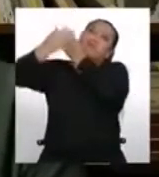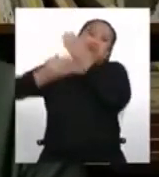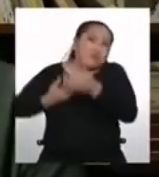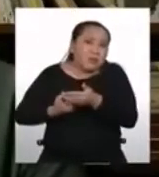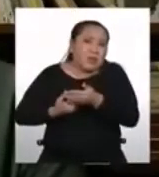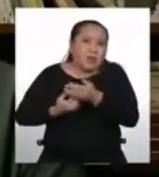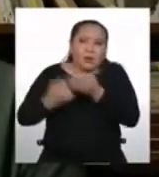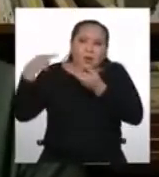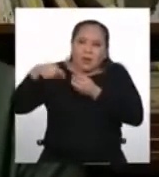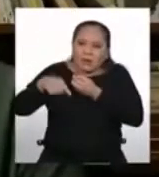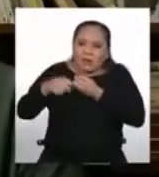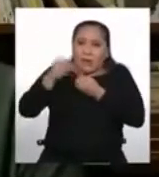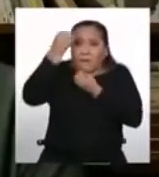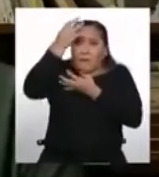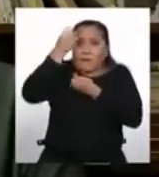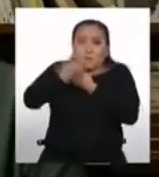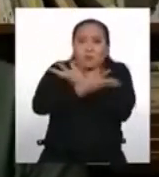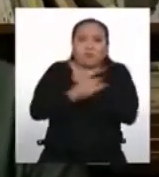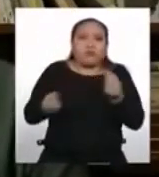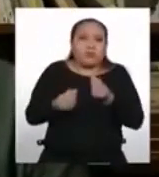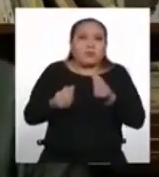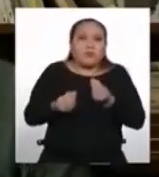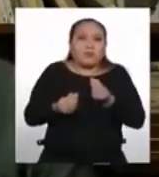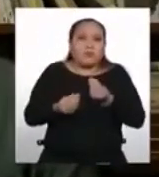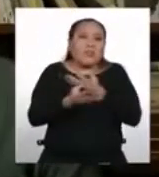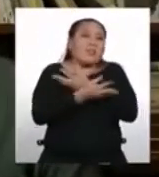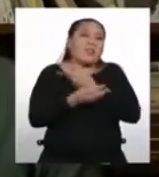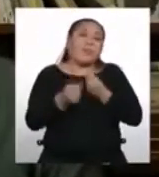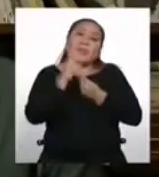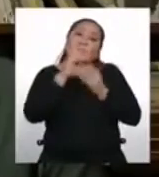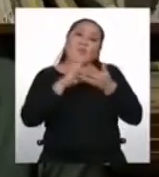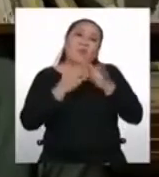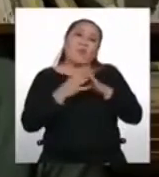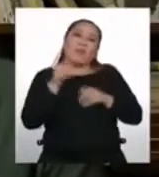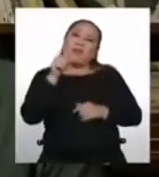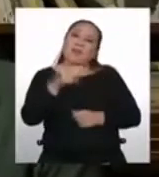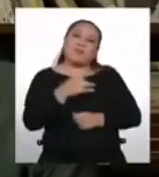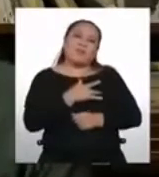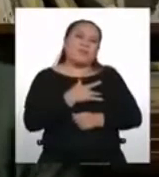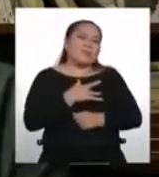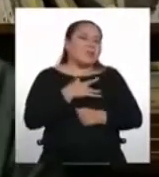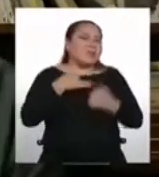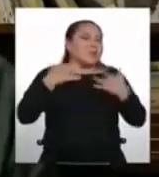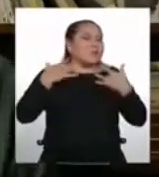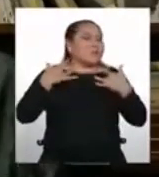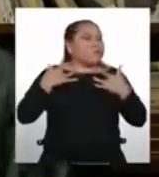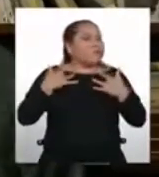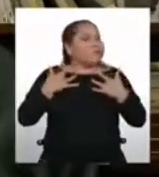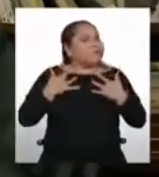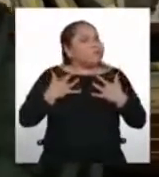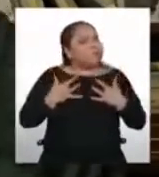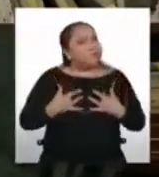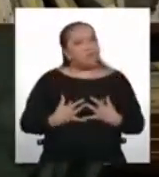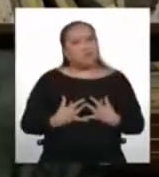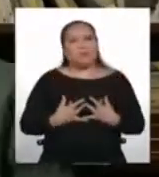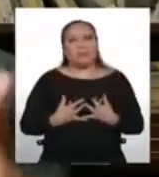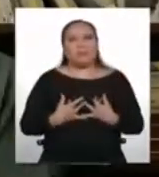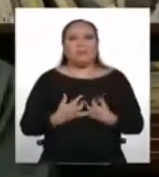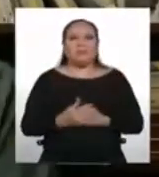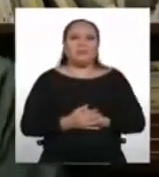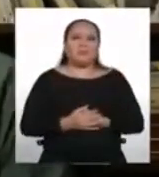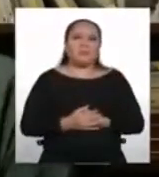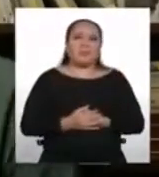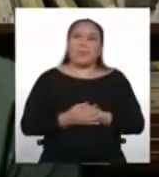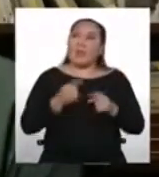grupo de personas de la humanidad, un pueblo. Y eso es triste, ¿no? Es triste. Pero